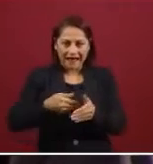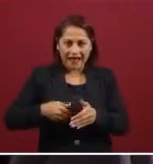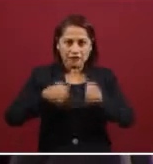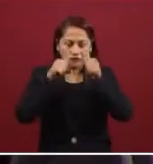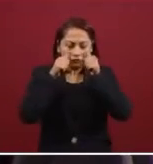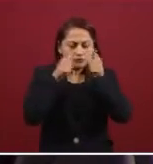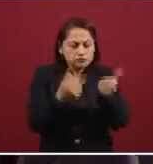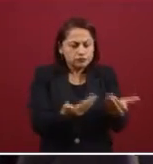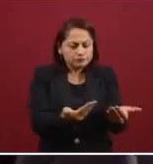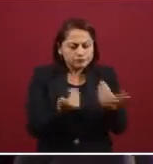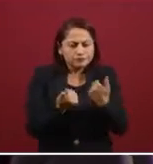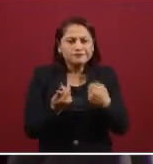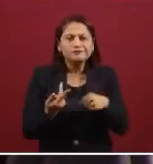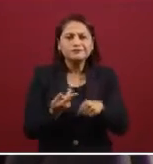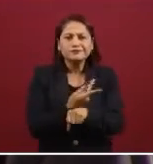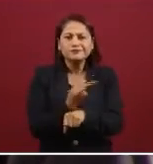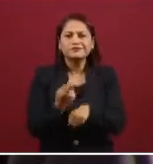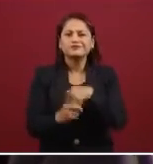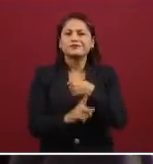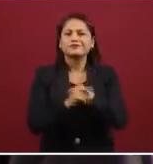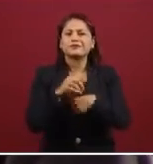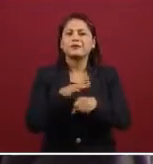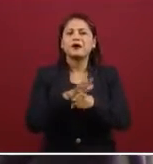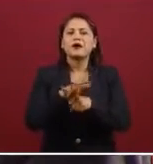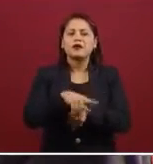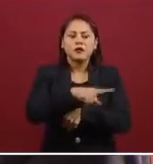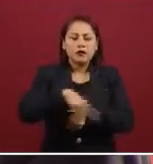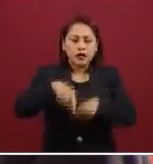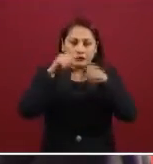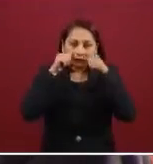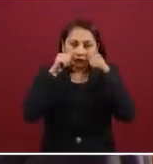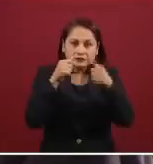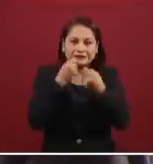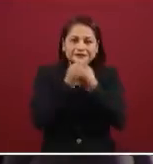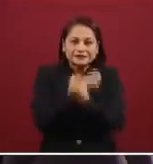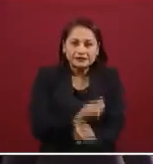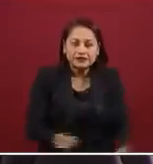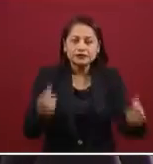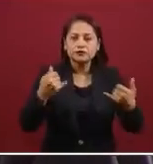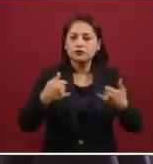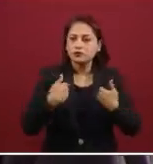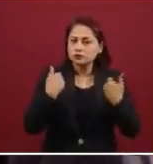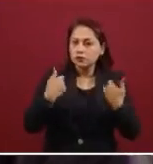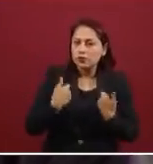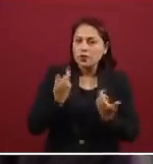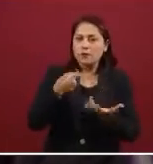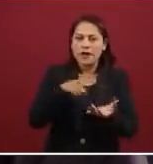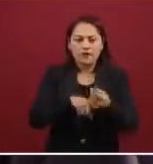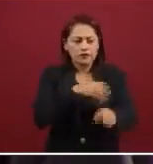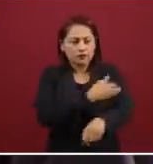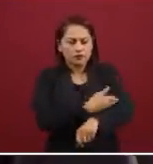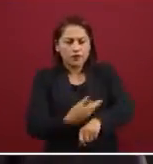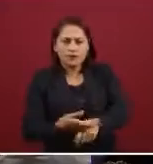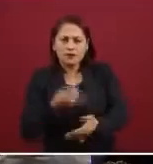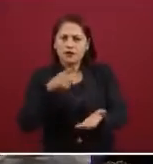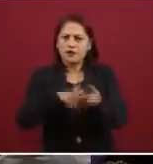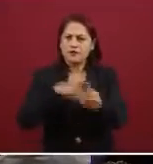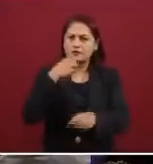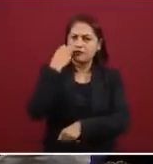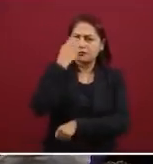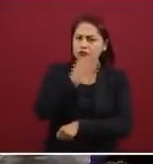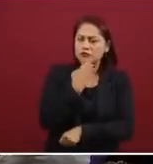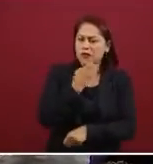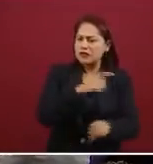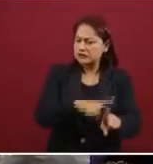Escuchemos a los niños, escuchemos a los adolescentes, escuchémonos en la familia, escuchémonos en el salón de clases, en fin, logremos